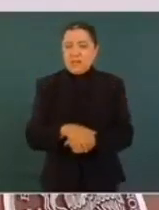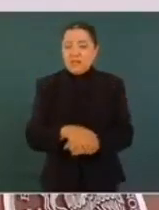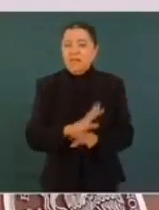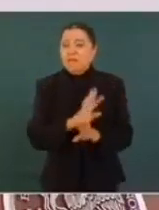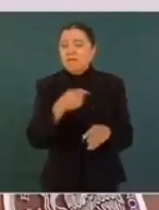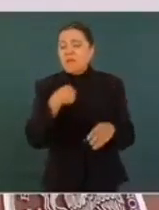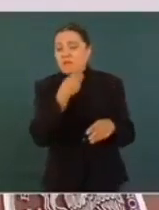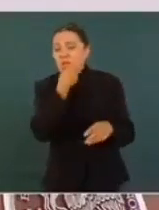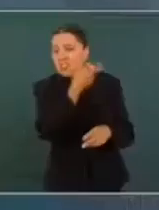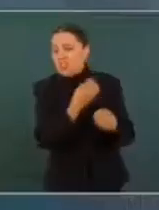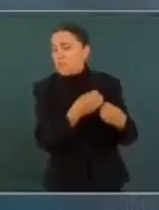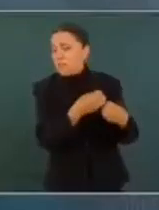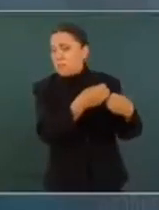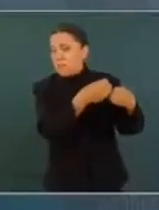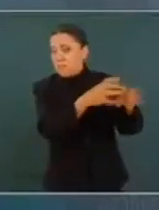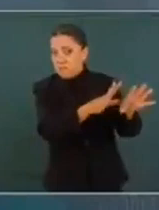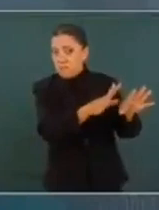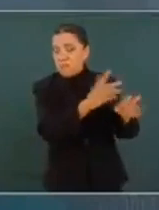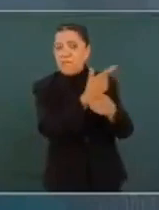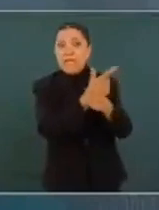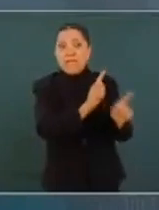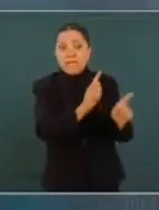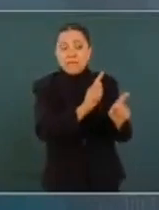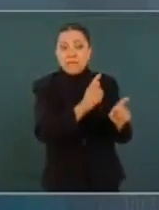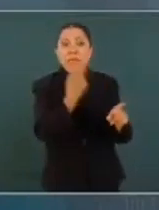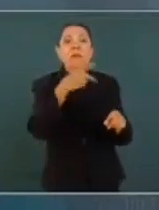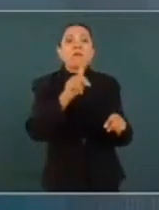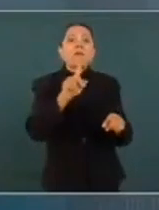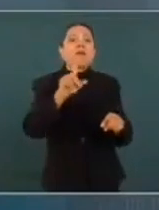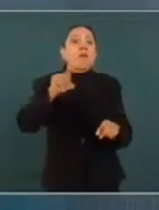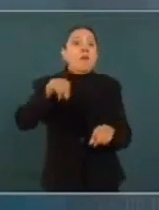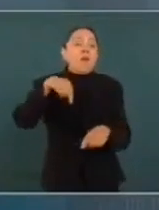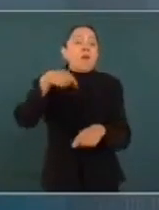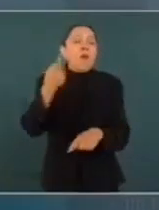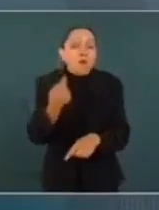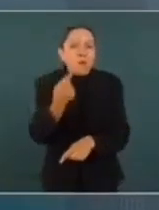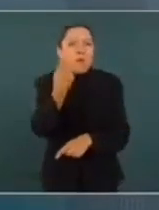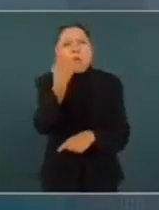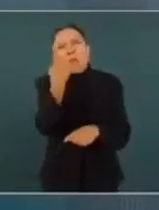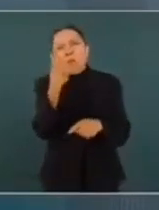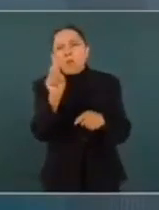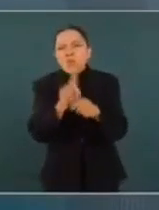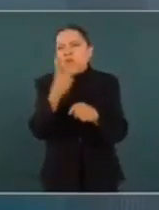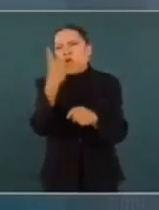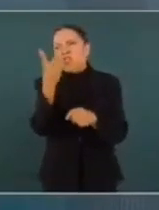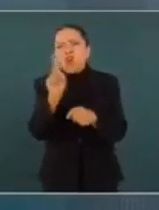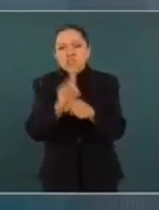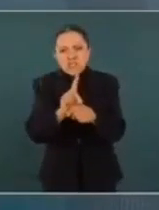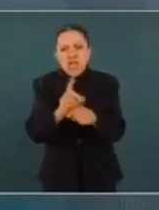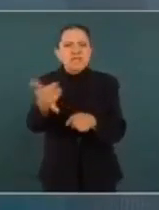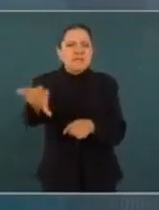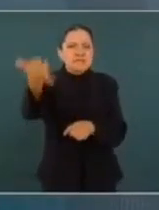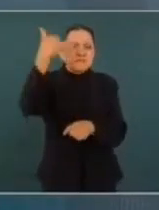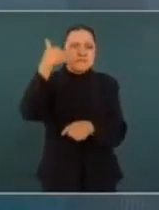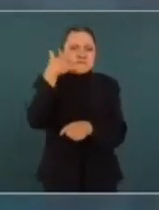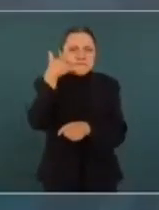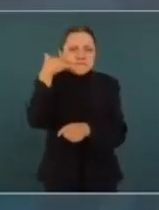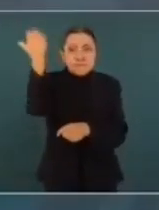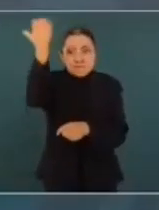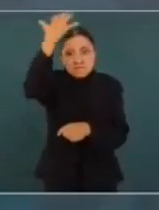habló al día siguiente o a los dos días el presidente Trump para ofrecer